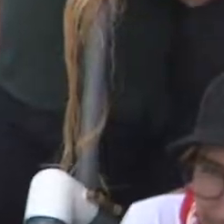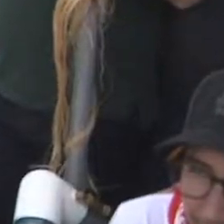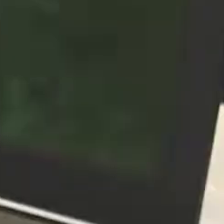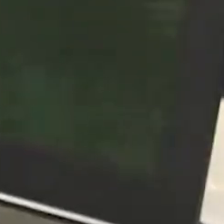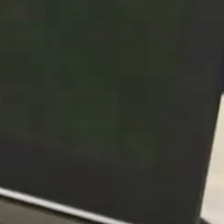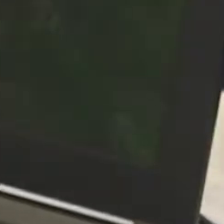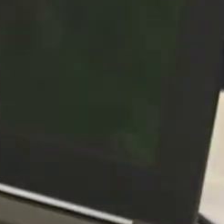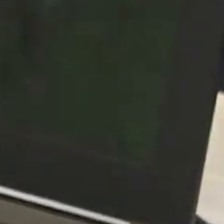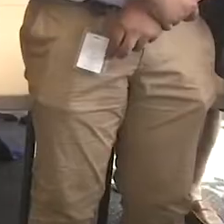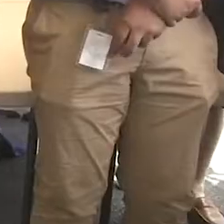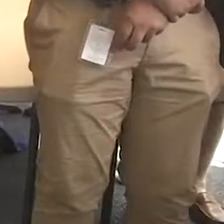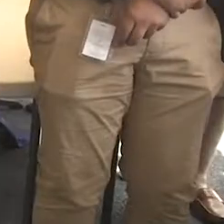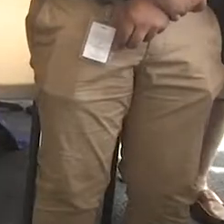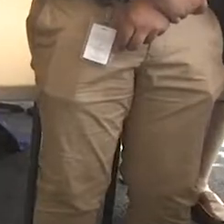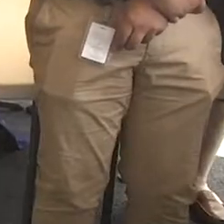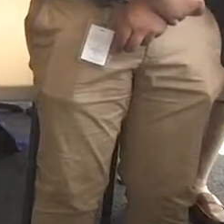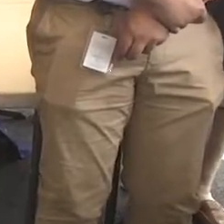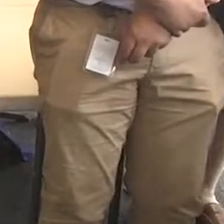gratuito,